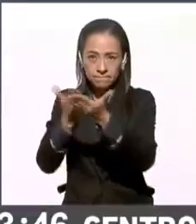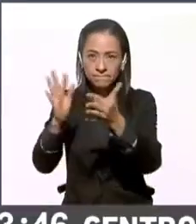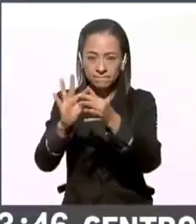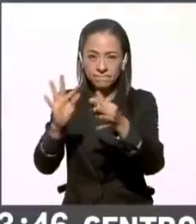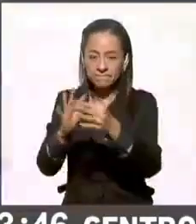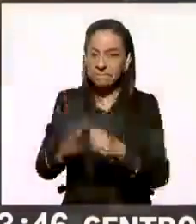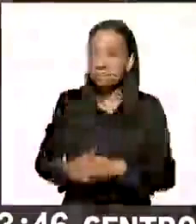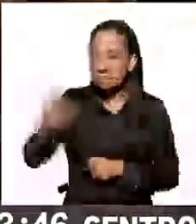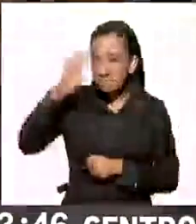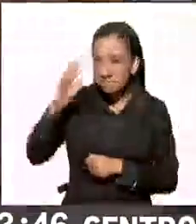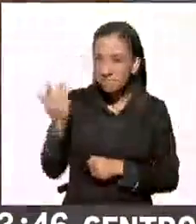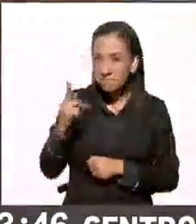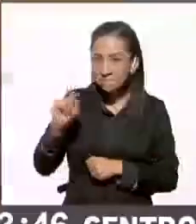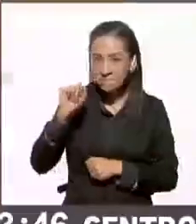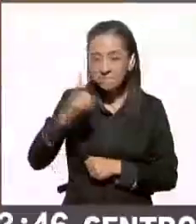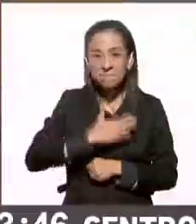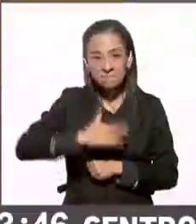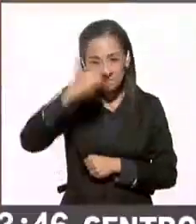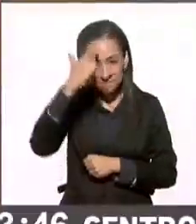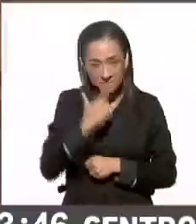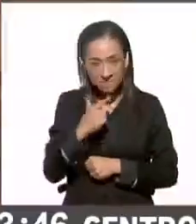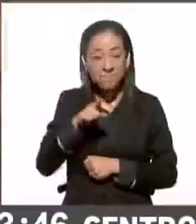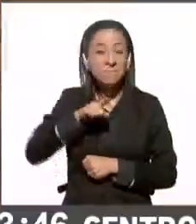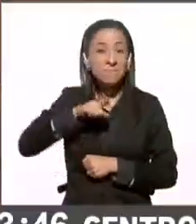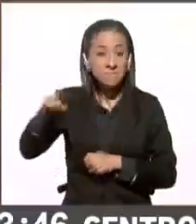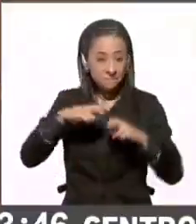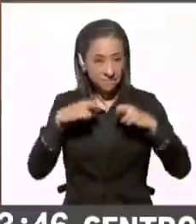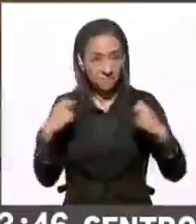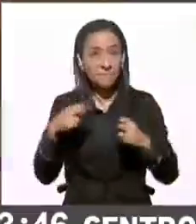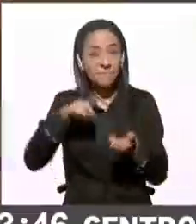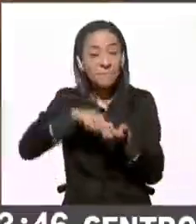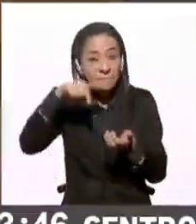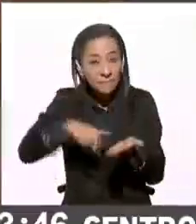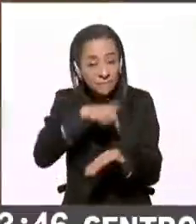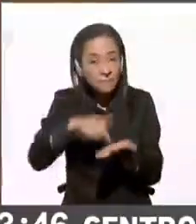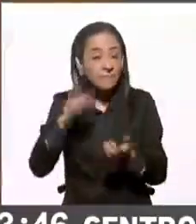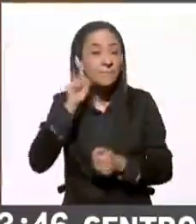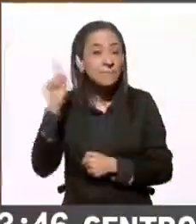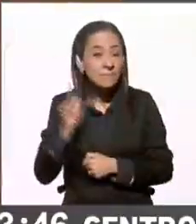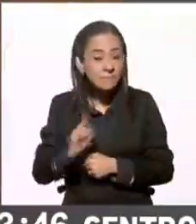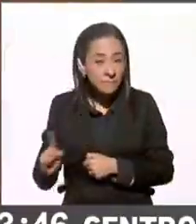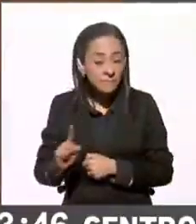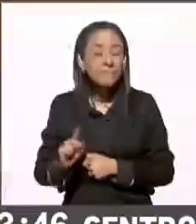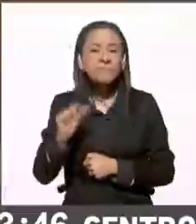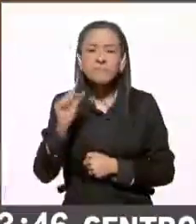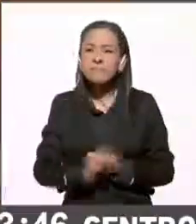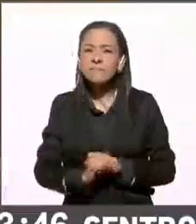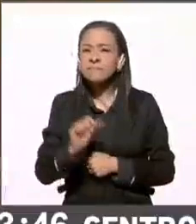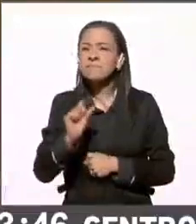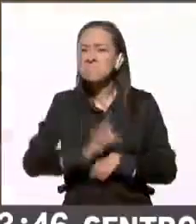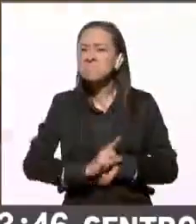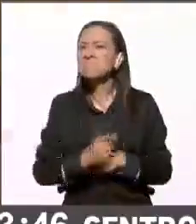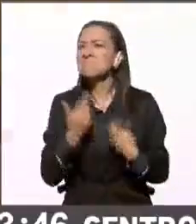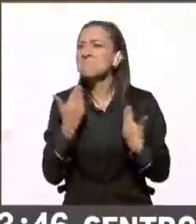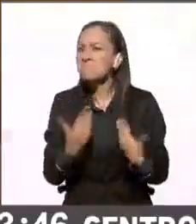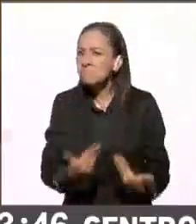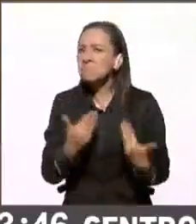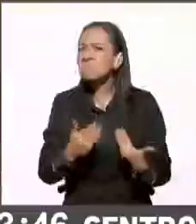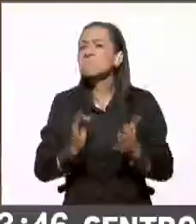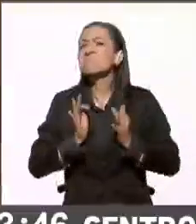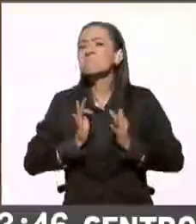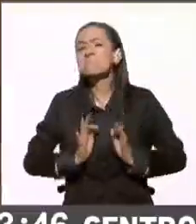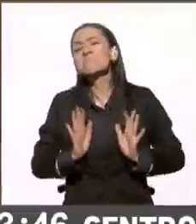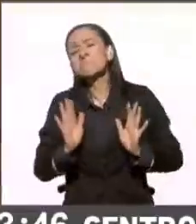¿Qué tal? Muy buenas noches allá en el estudio. Aquí en Zacatecas la jornada ha transcurrido en tranquilidad. Si bien se